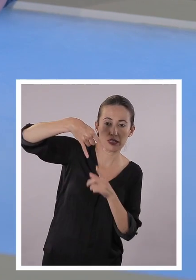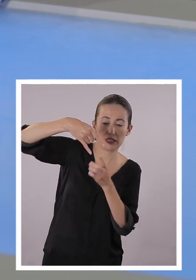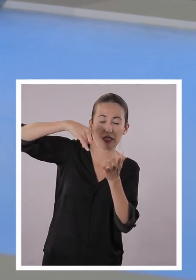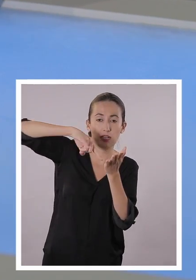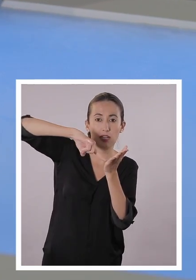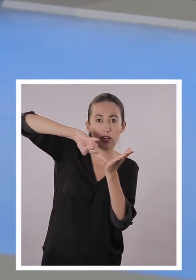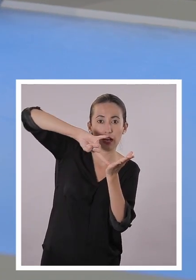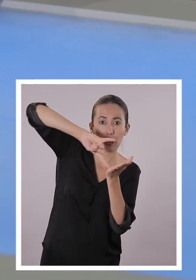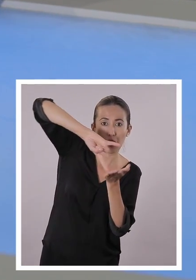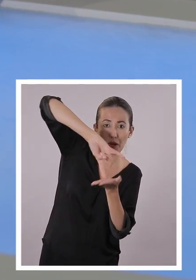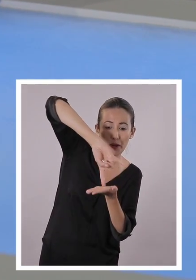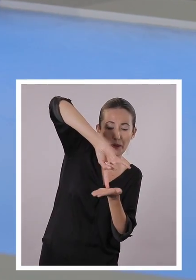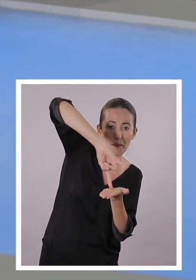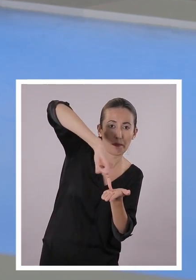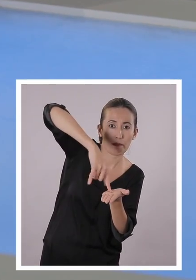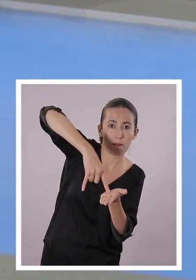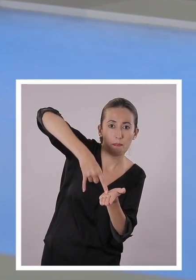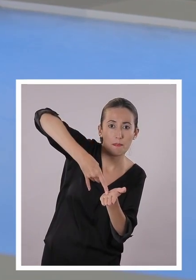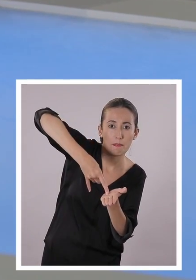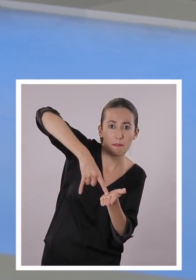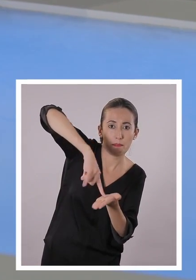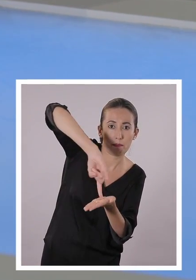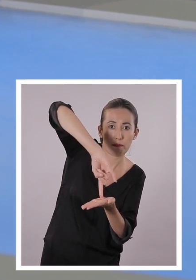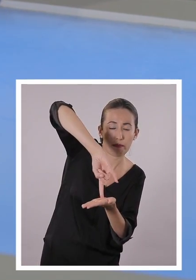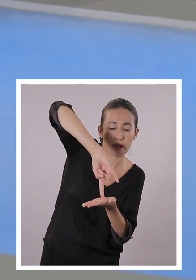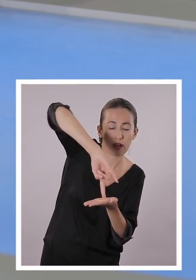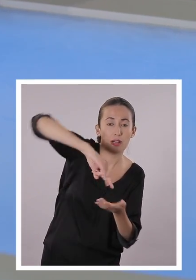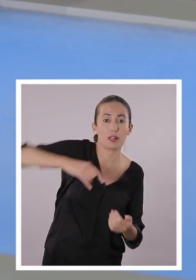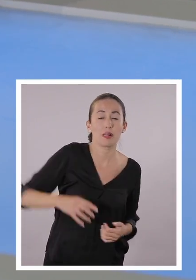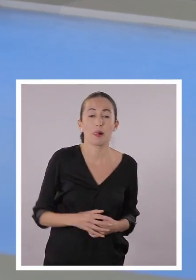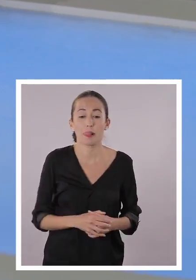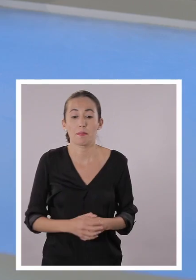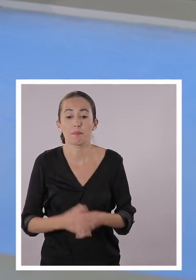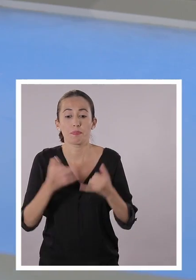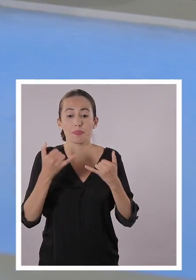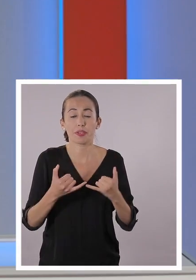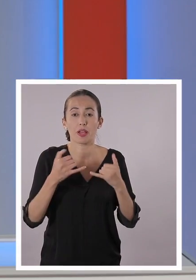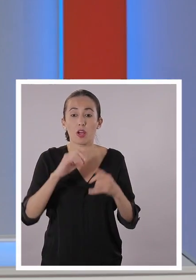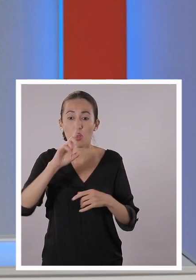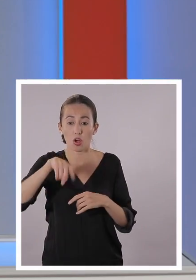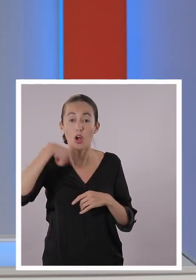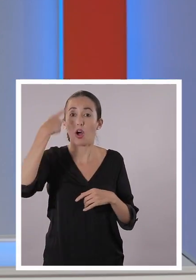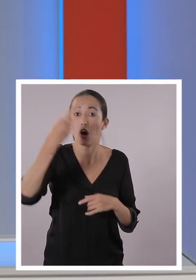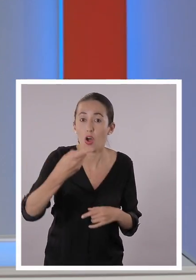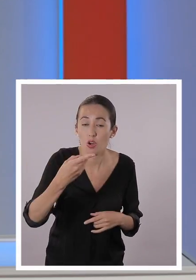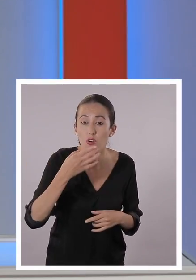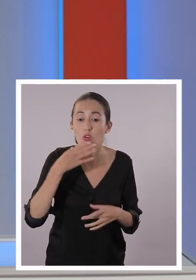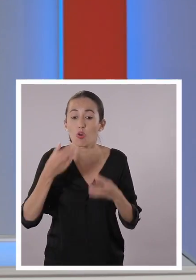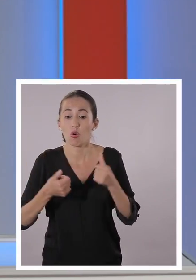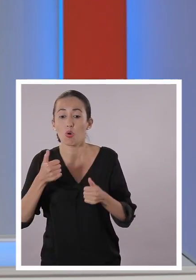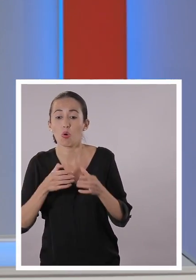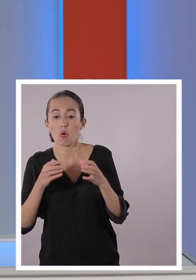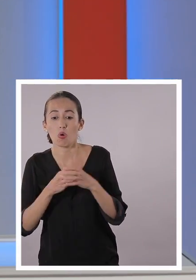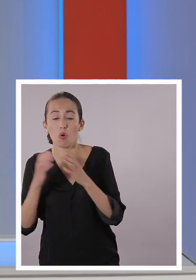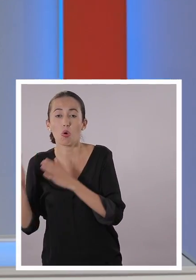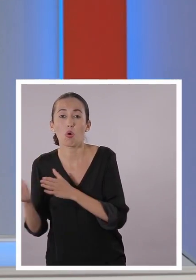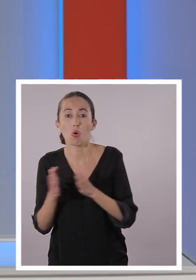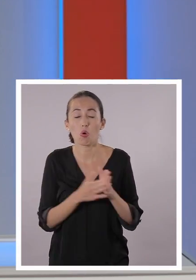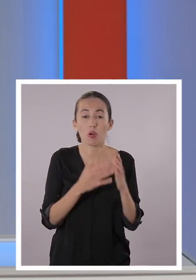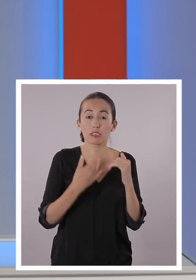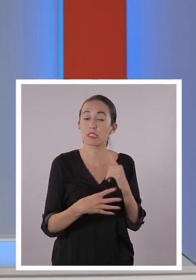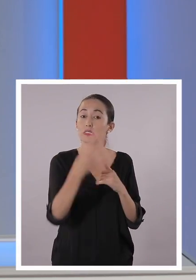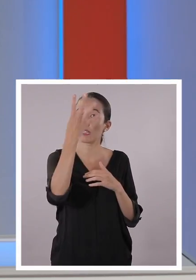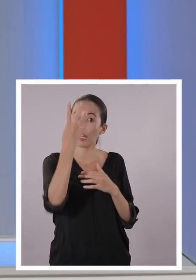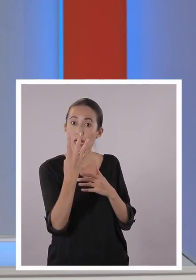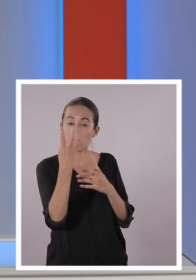Y hacemos un trazo. ¿Estamos? Ahora, vamos al siguiente lado. El siguiente